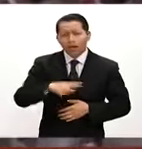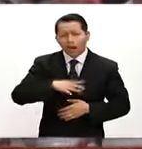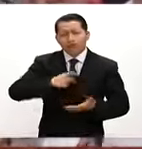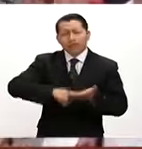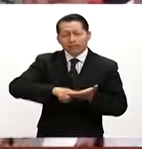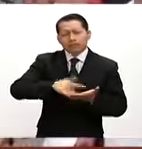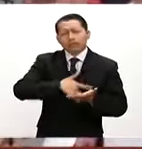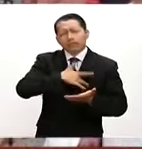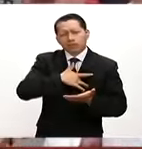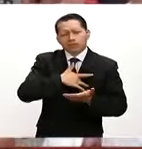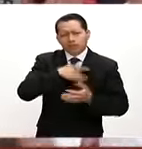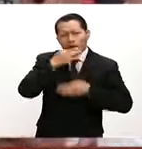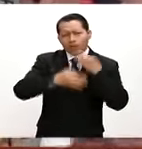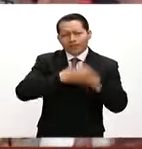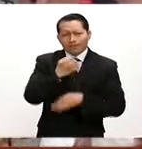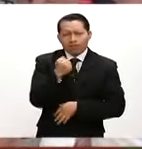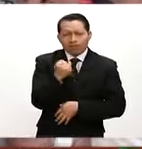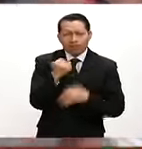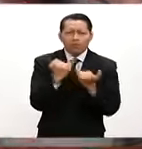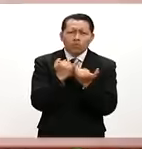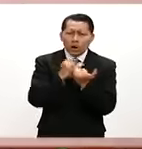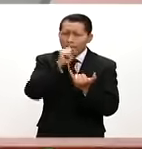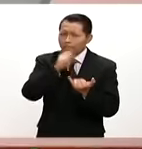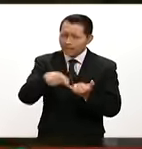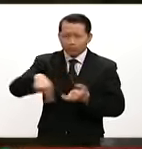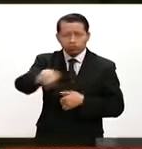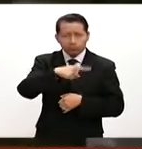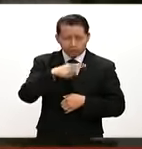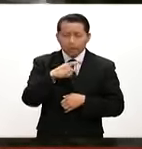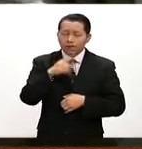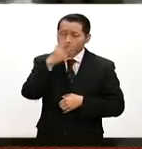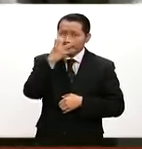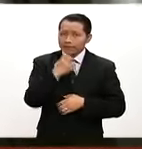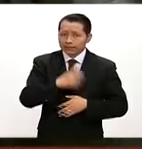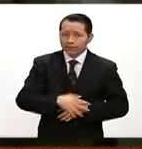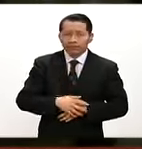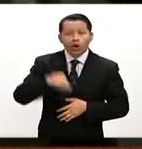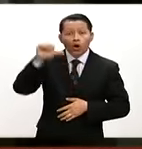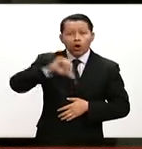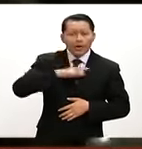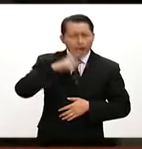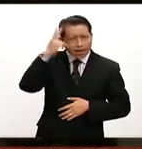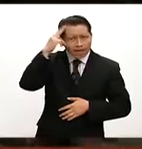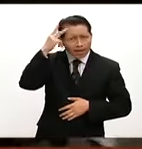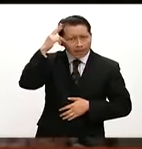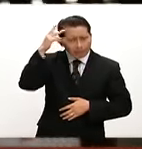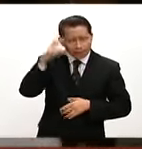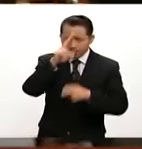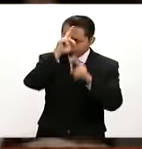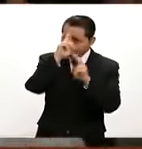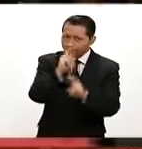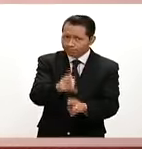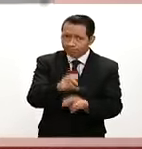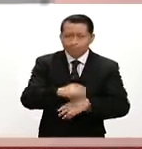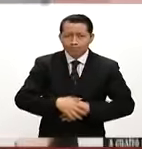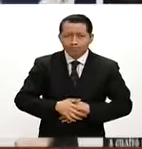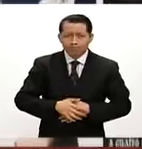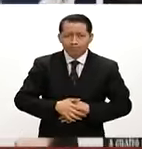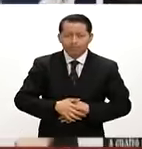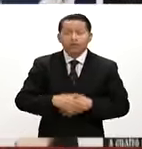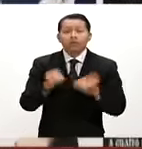fuerte Y de mucho dolor Para todos los juarenses Hoy se le rinde homenaje En el Palacio De Bellas Artes